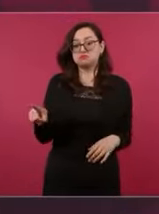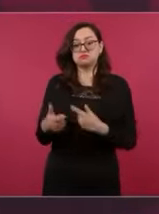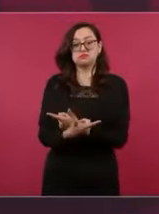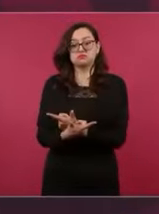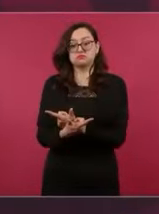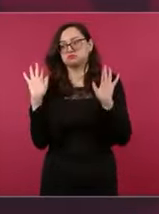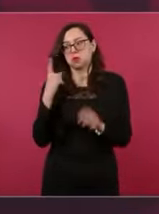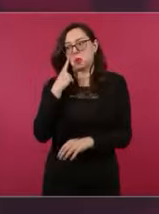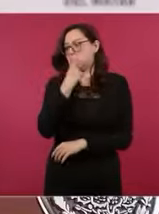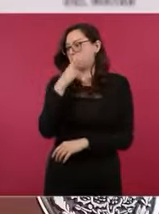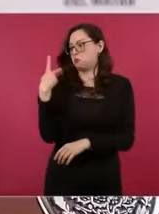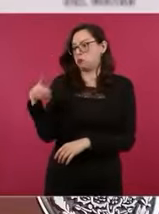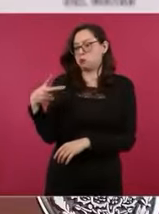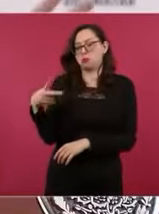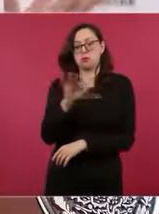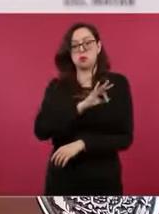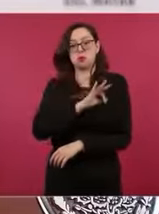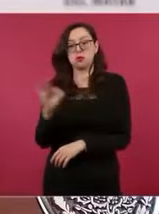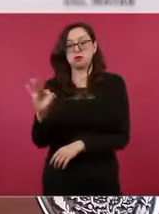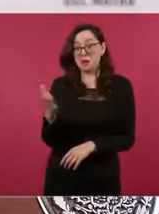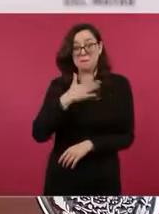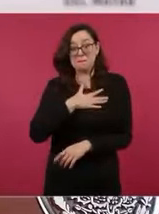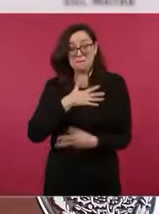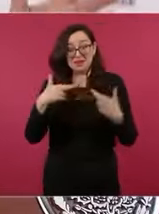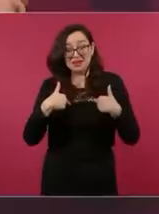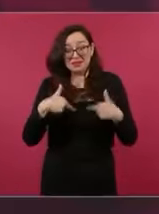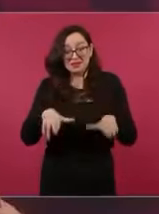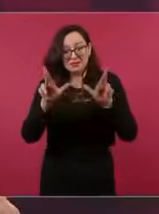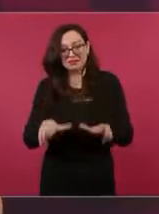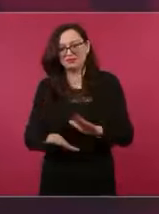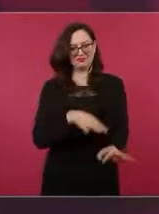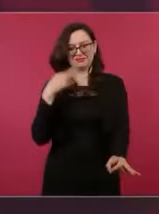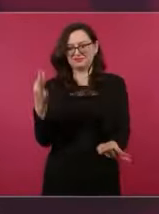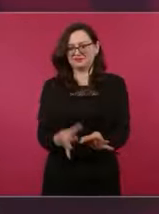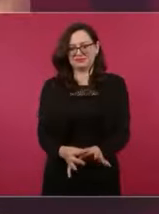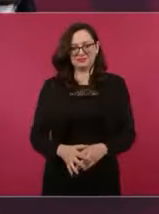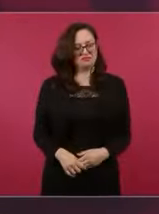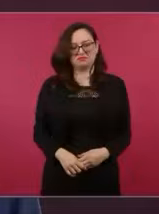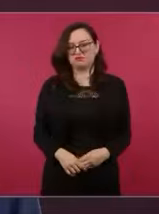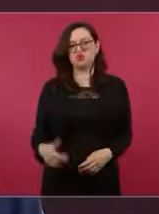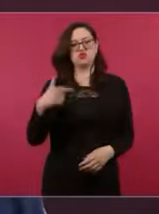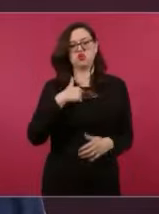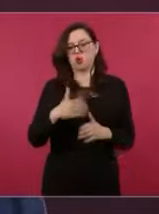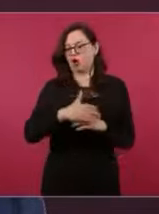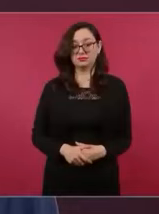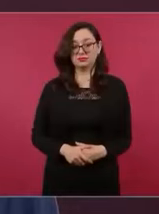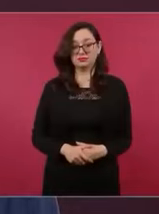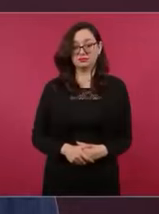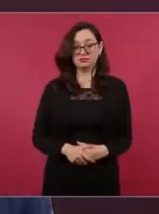representar porque yo ya concluyo y no voy a tener representante y solo